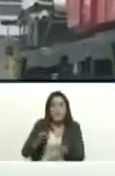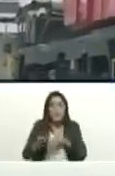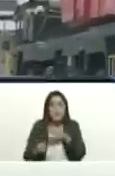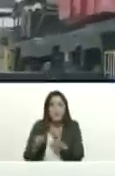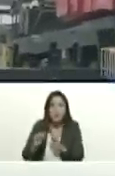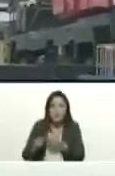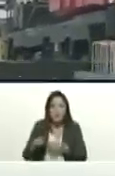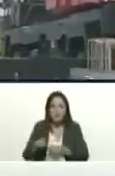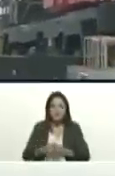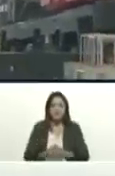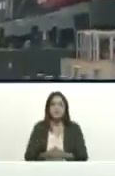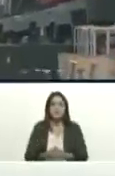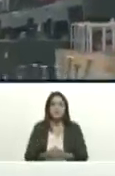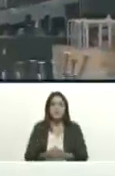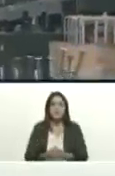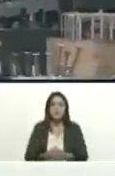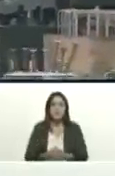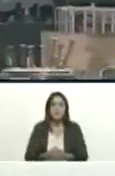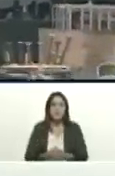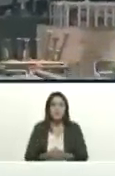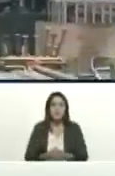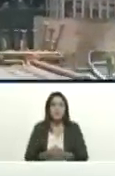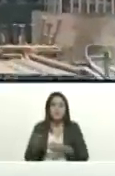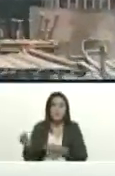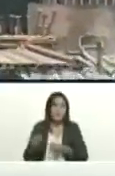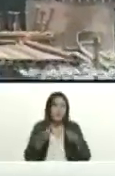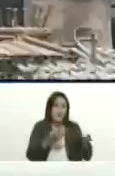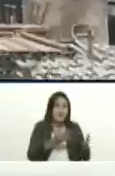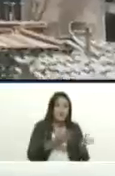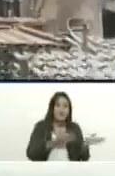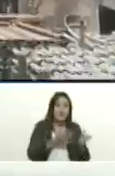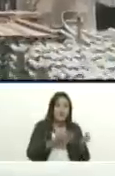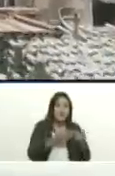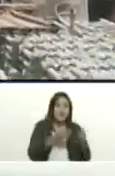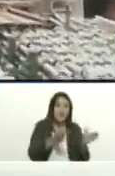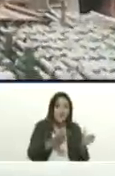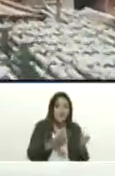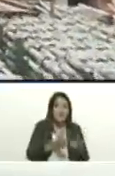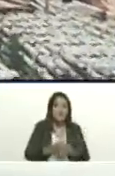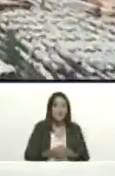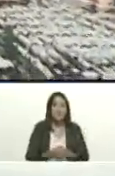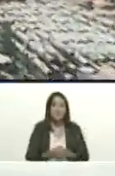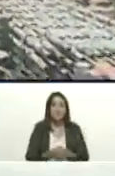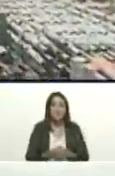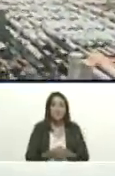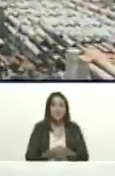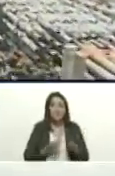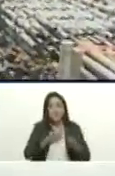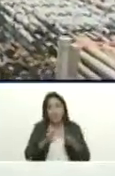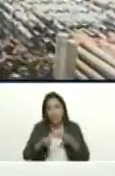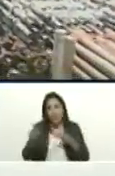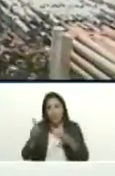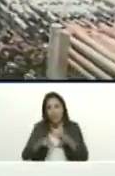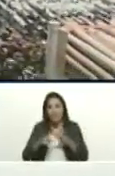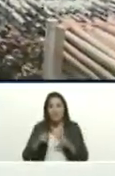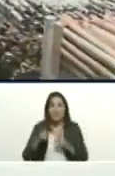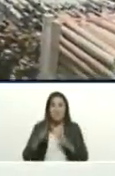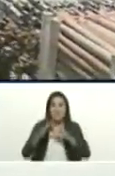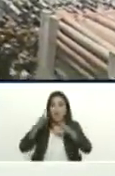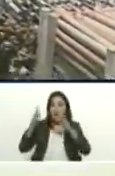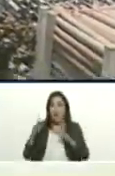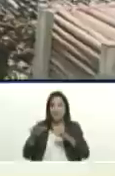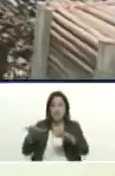bienes directamente al servicio público y otros bueno serán vendidos las mansiones